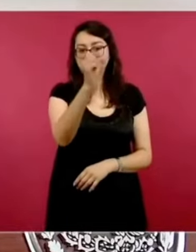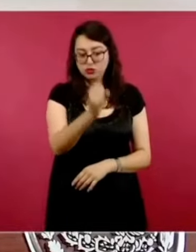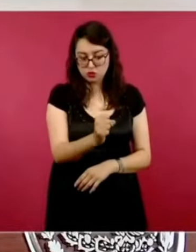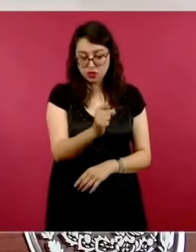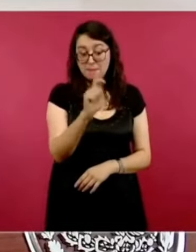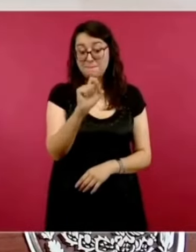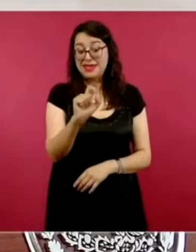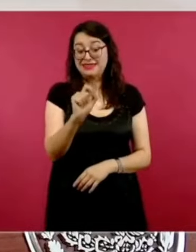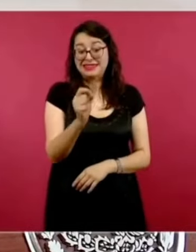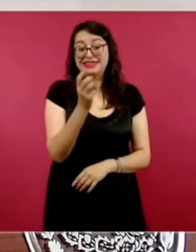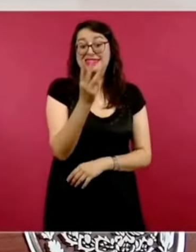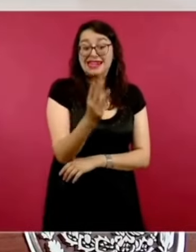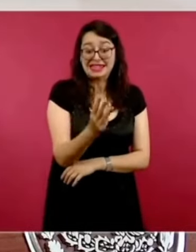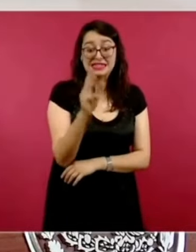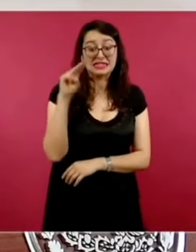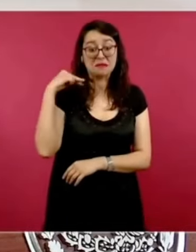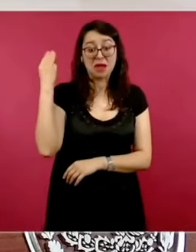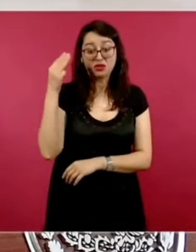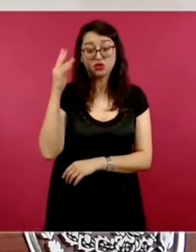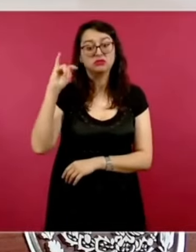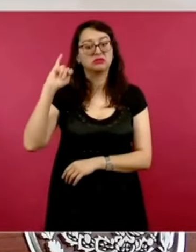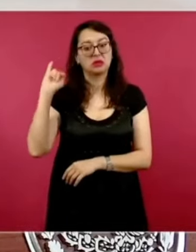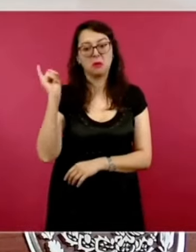en Tijuana.